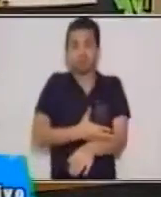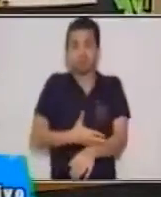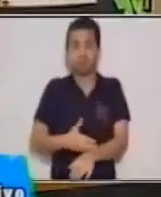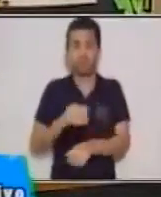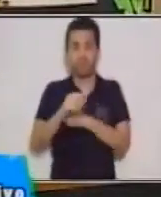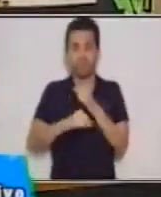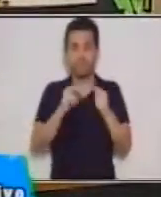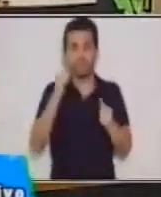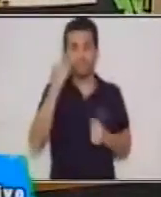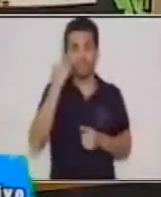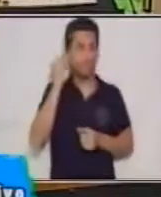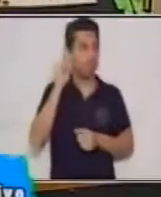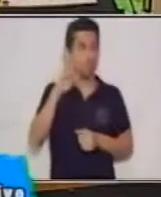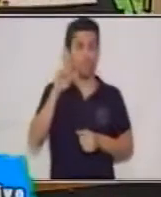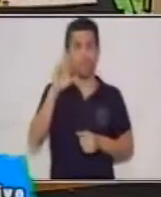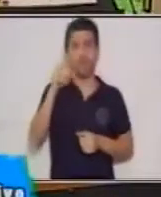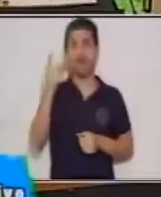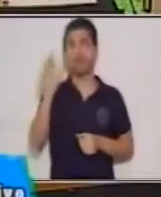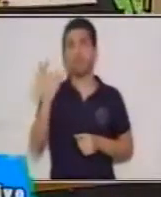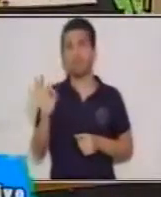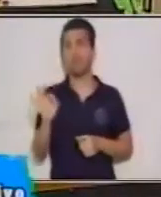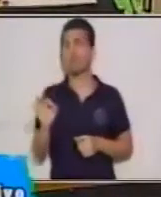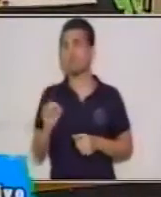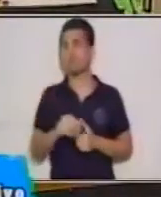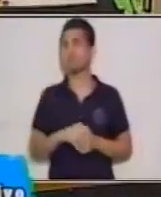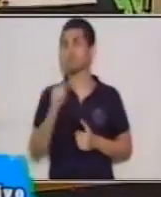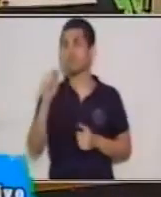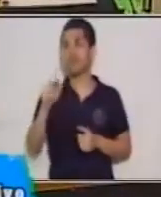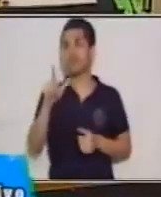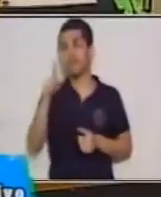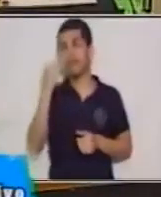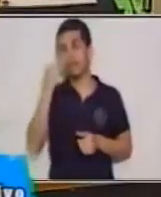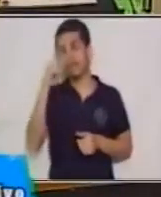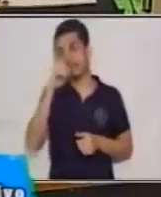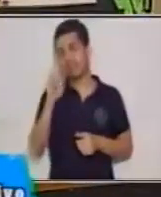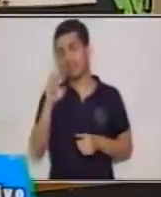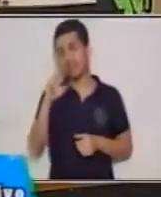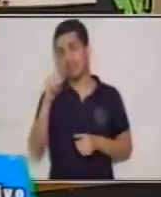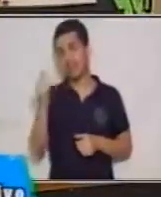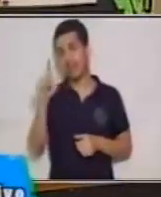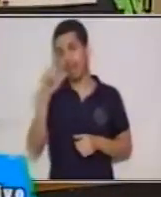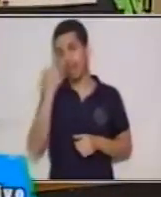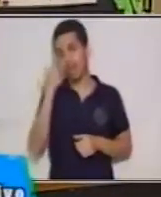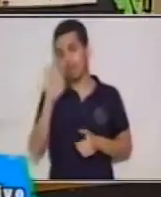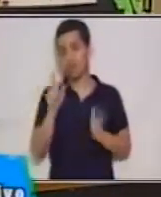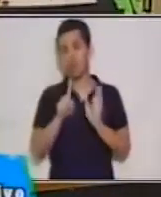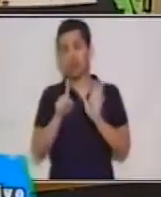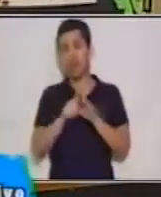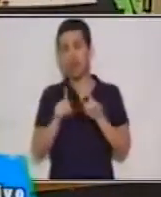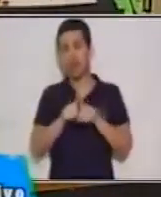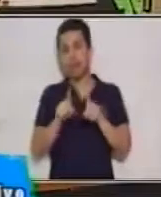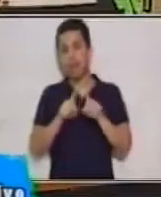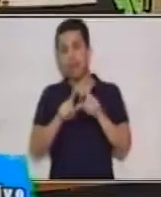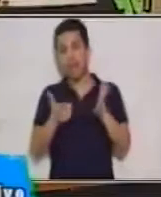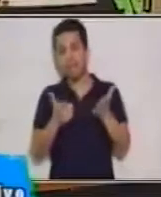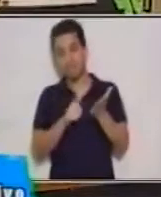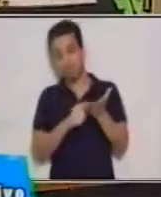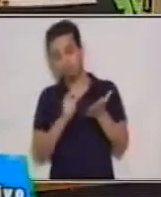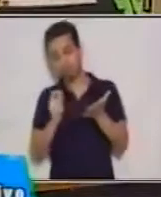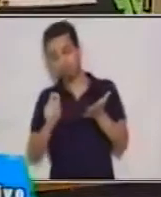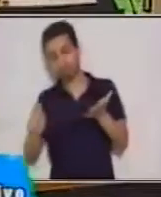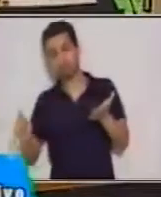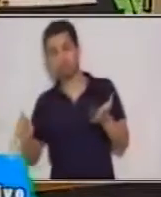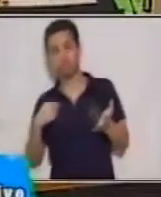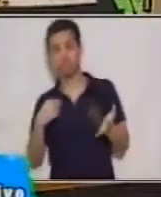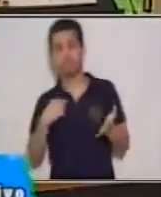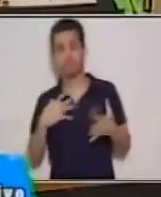Esto es en el lenguaje literario. Porque en el lenguaje literario, el autor va a expresar sus emociones y sus